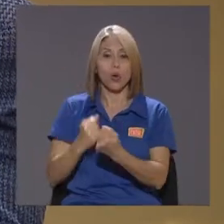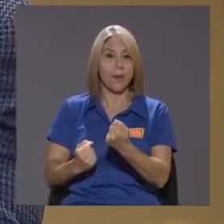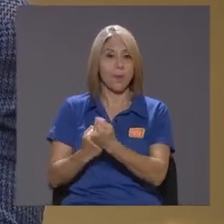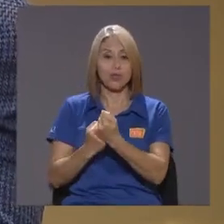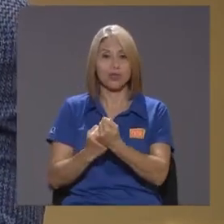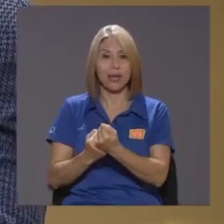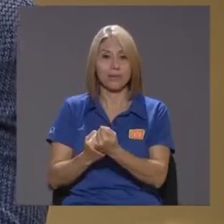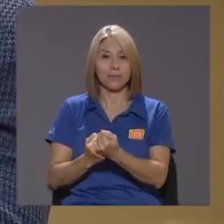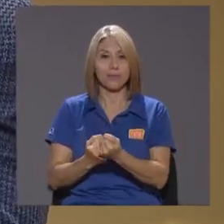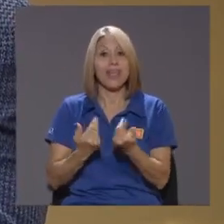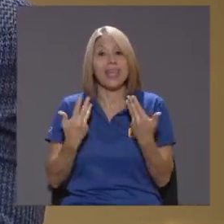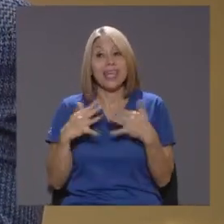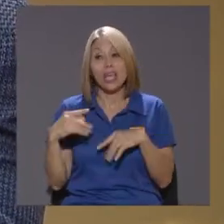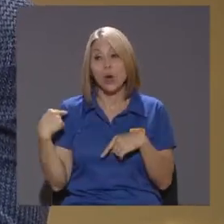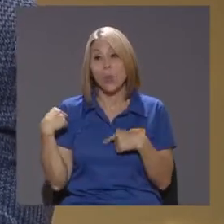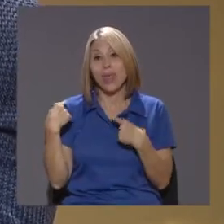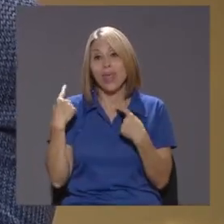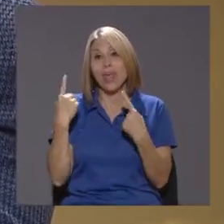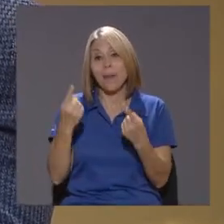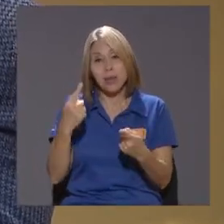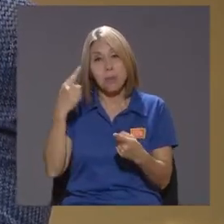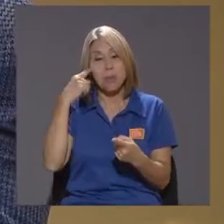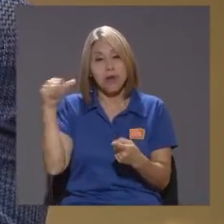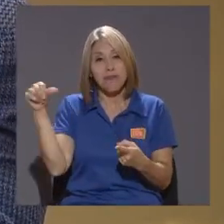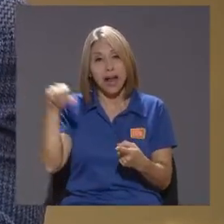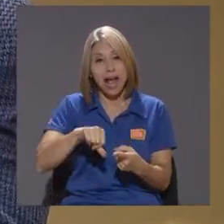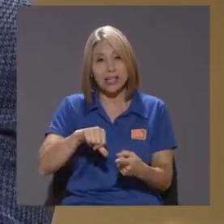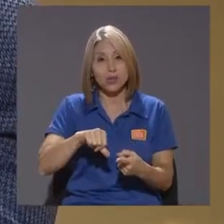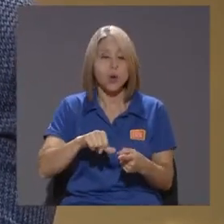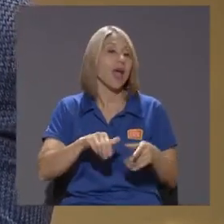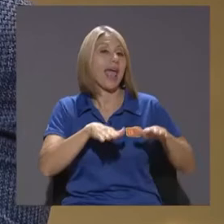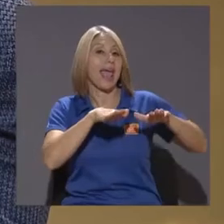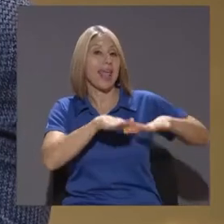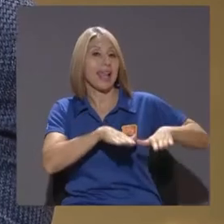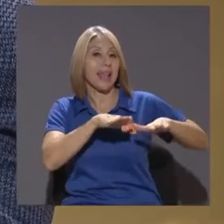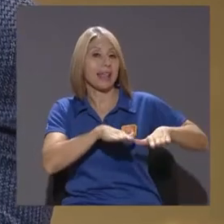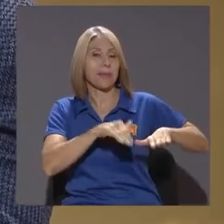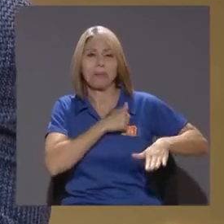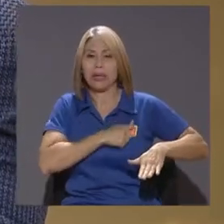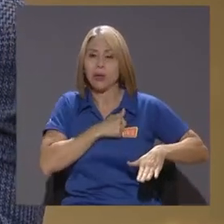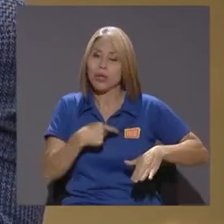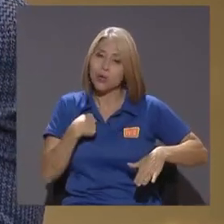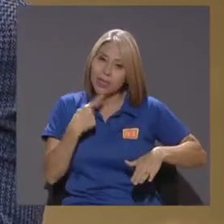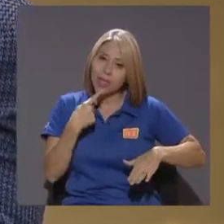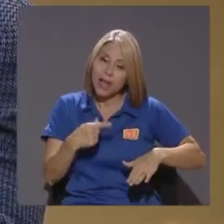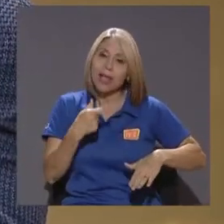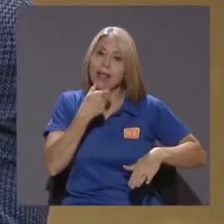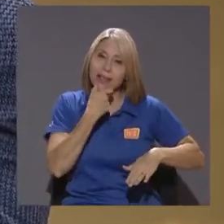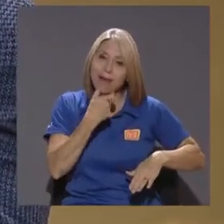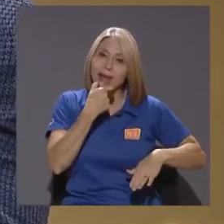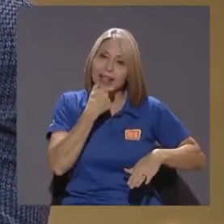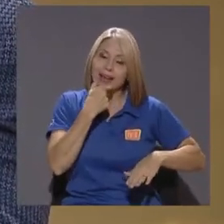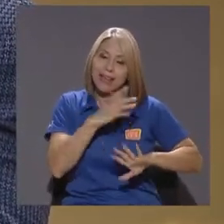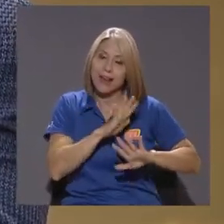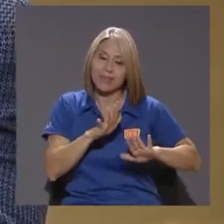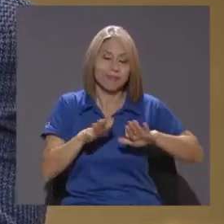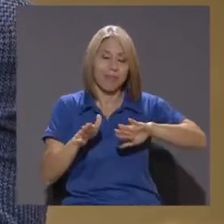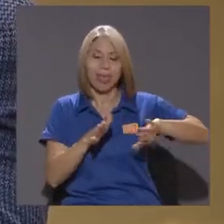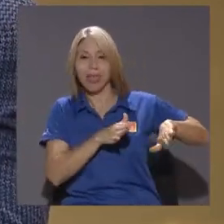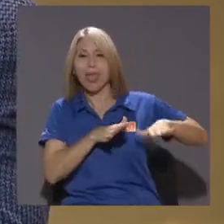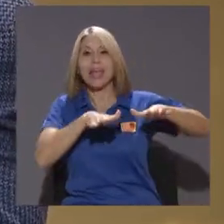camino Como esto era un fracaso En Inglaterra En Gran Bretaña Y perdonen Que me sigue diciendo Inglaterra En Gran Bretaña La agenda